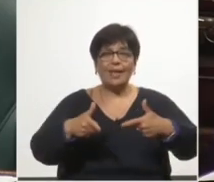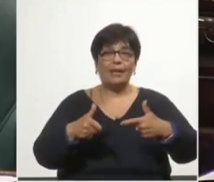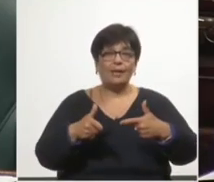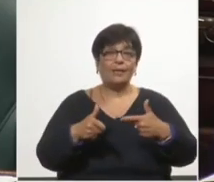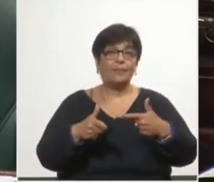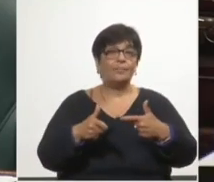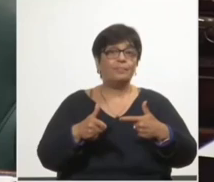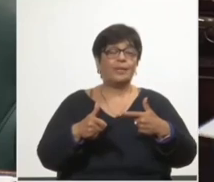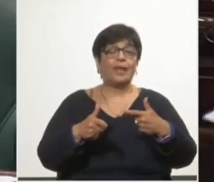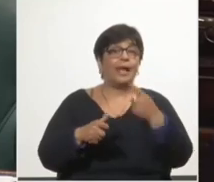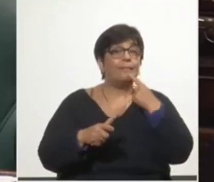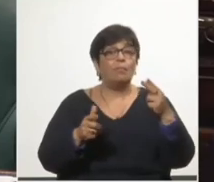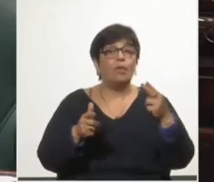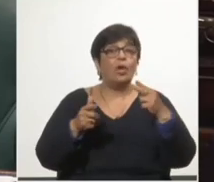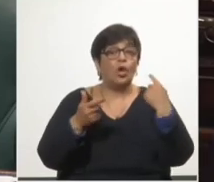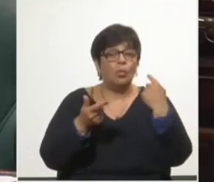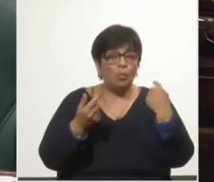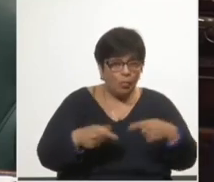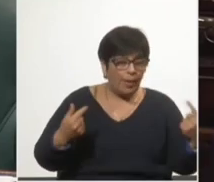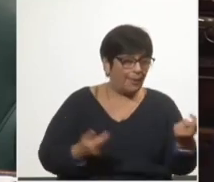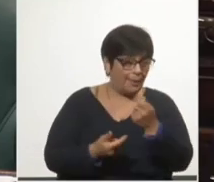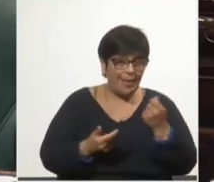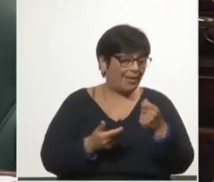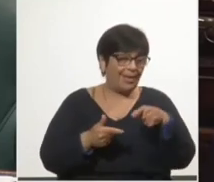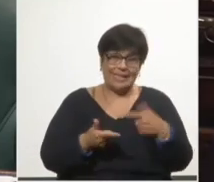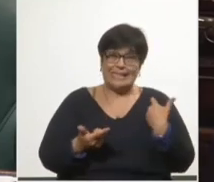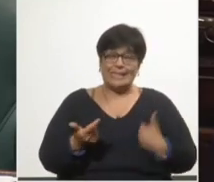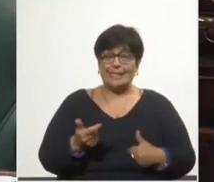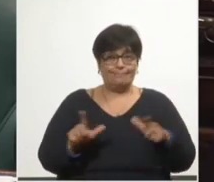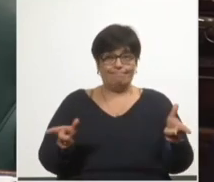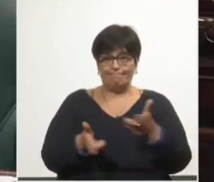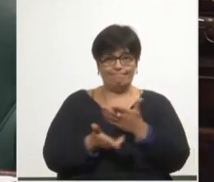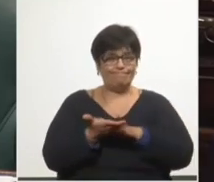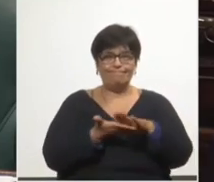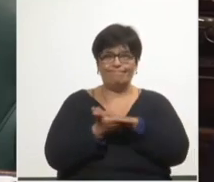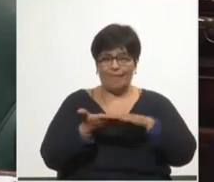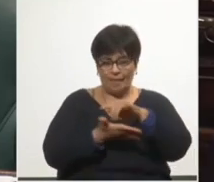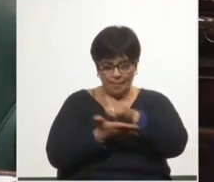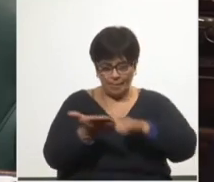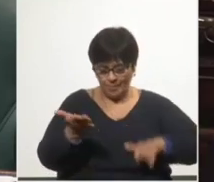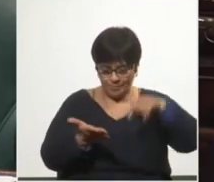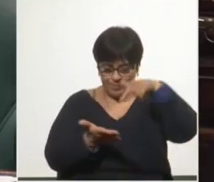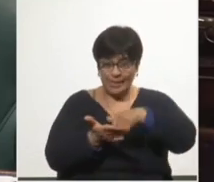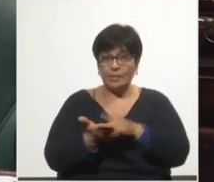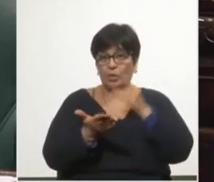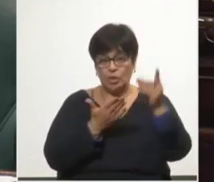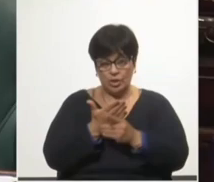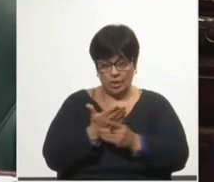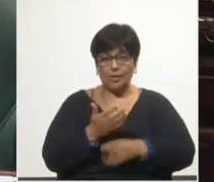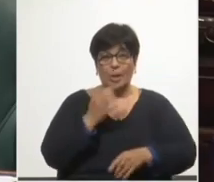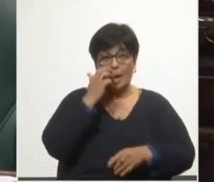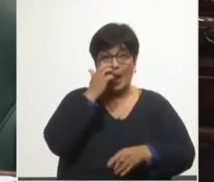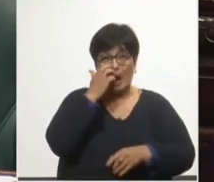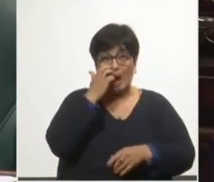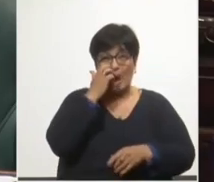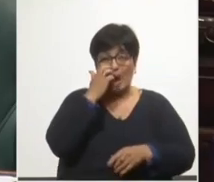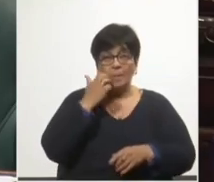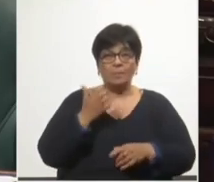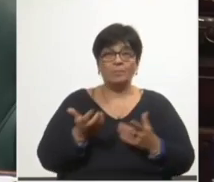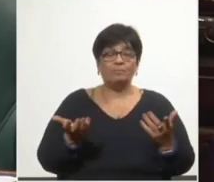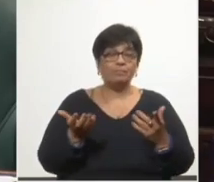impuestos y en divisas. Lamentablemente nada de eso hay en el proyecto que hoy estamos considerando.